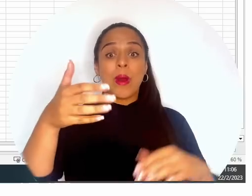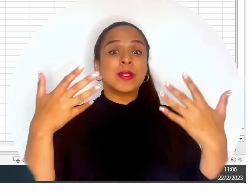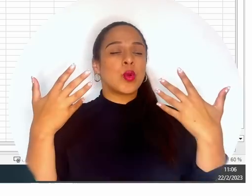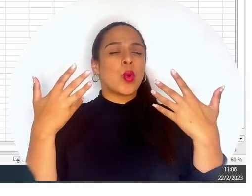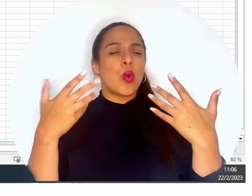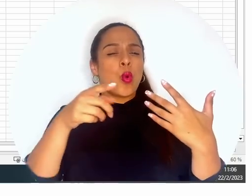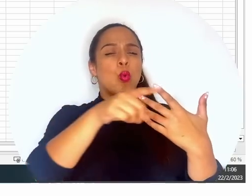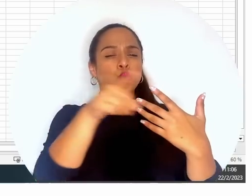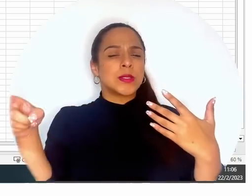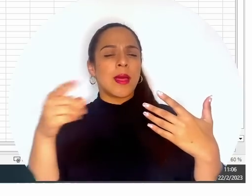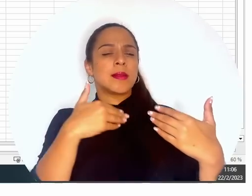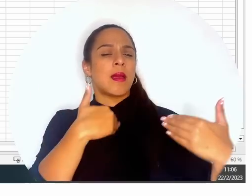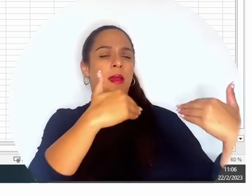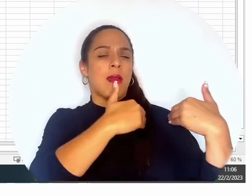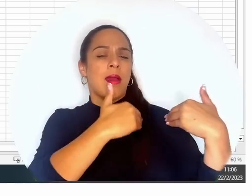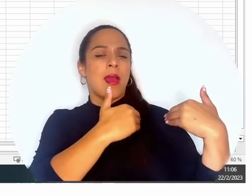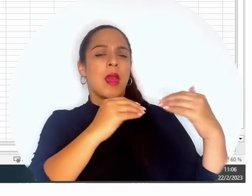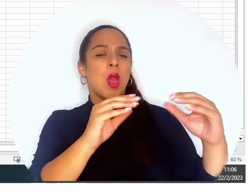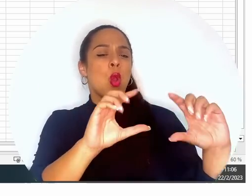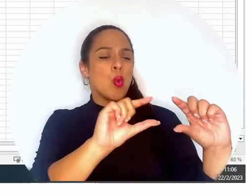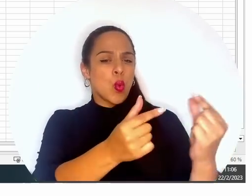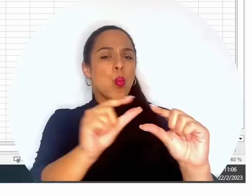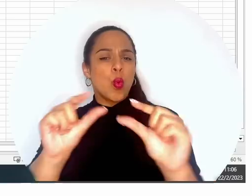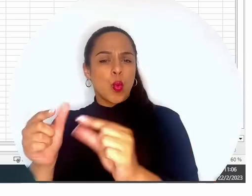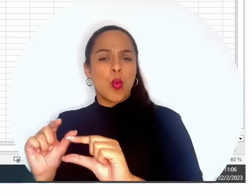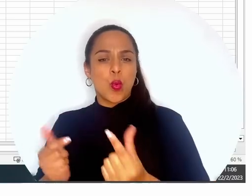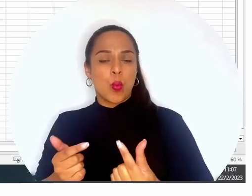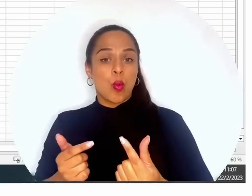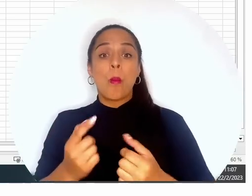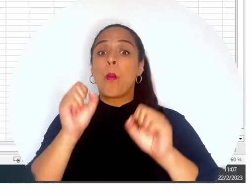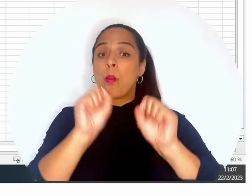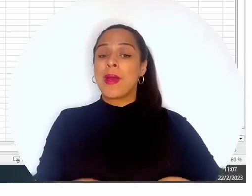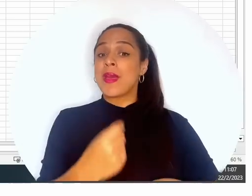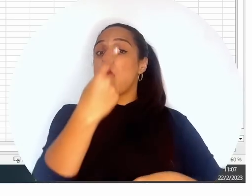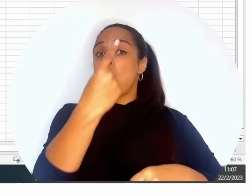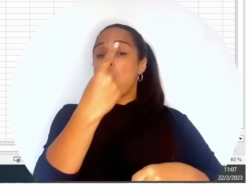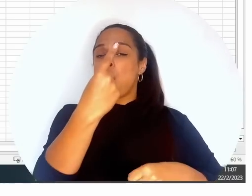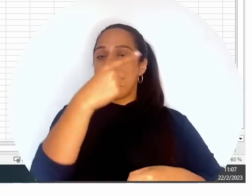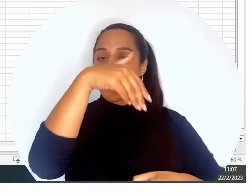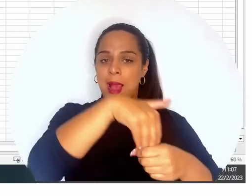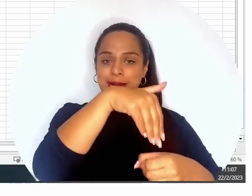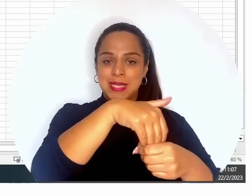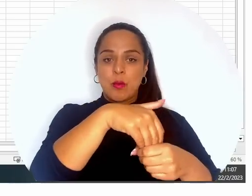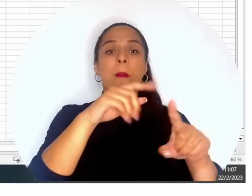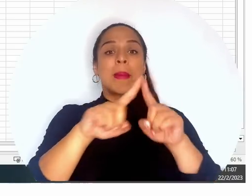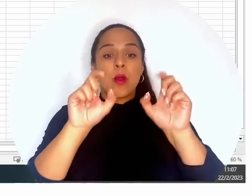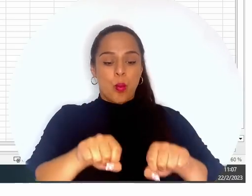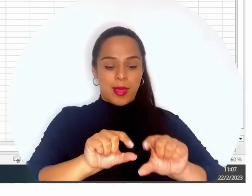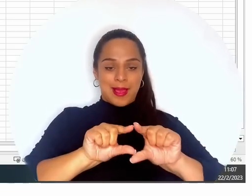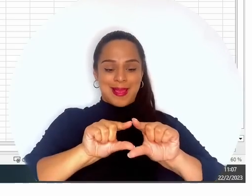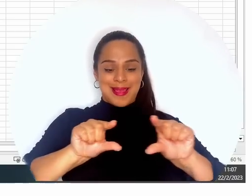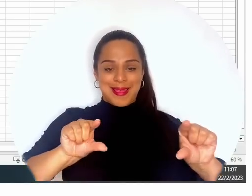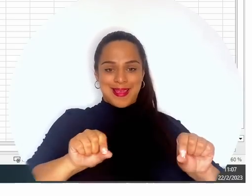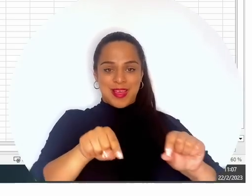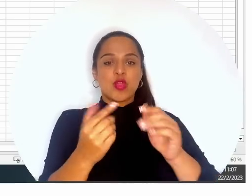grupos, podemos llenar y cargar solo un archivo, pero vamos a agregar libros nuevos. ¿Cómo